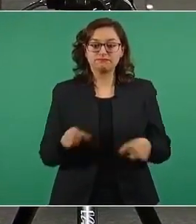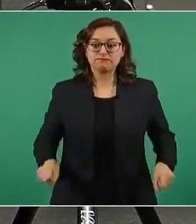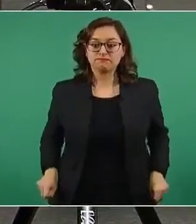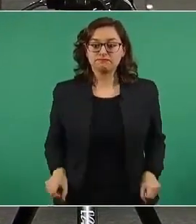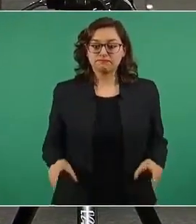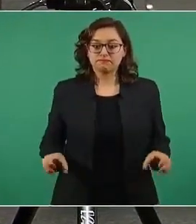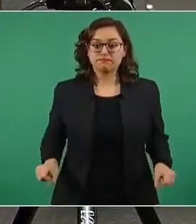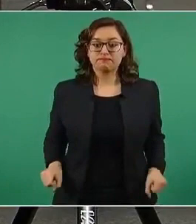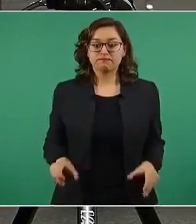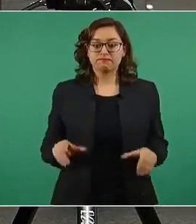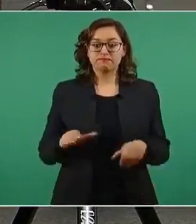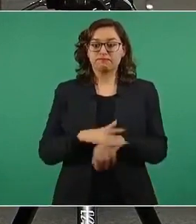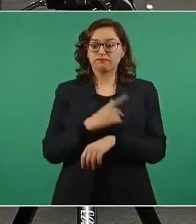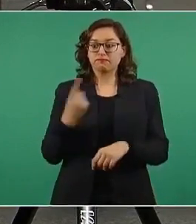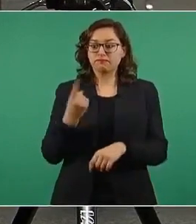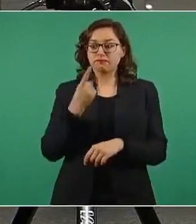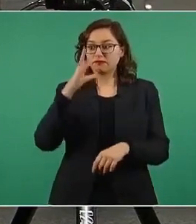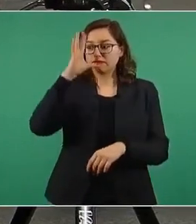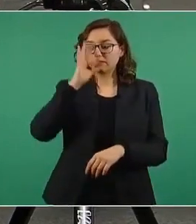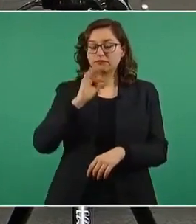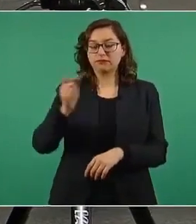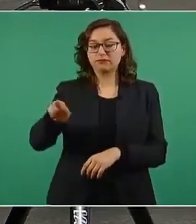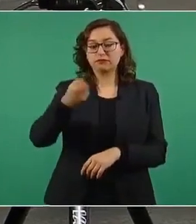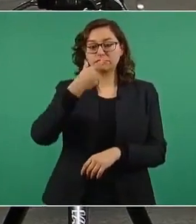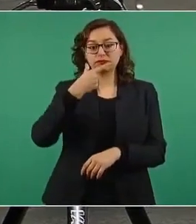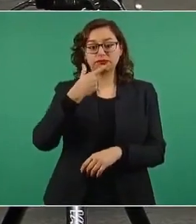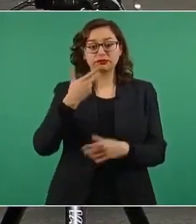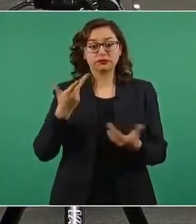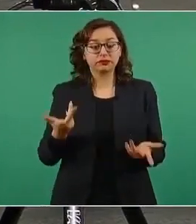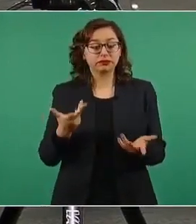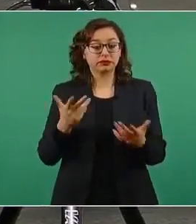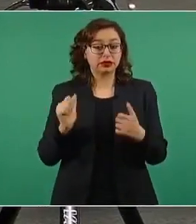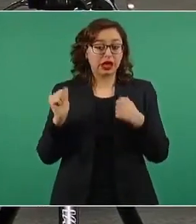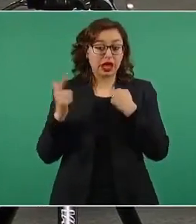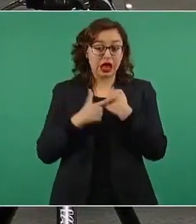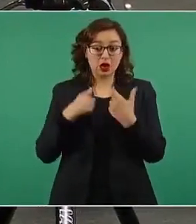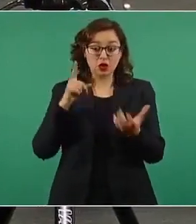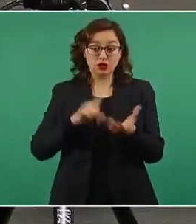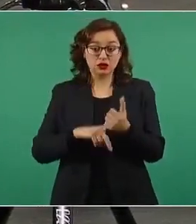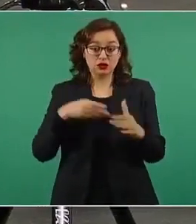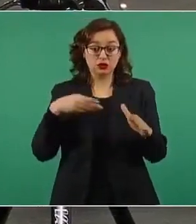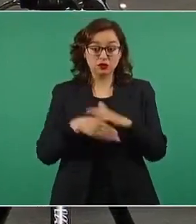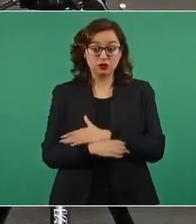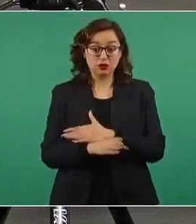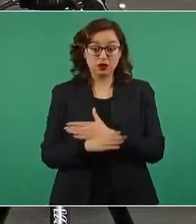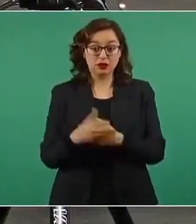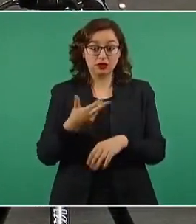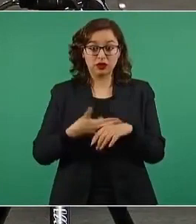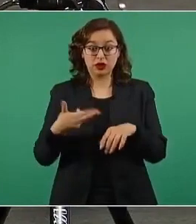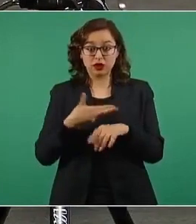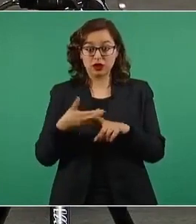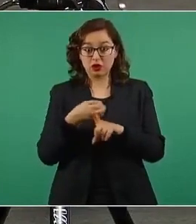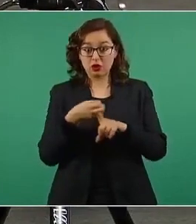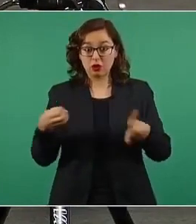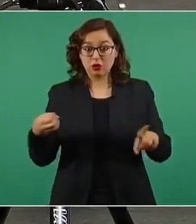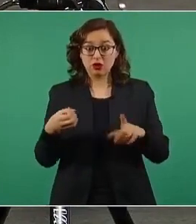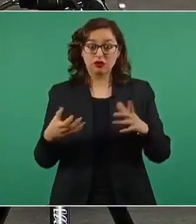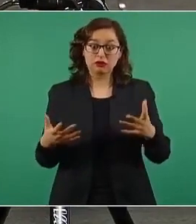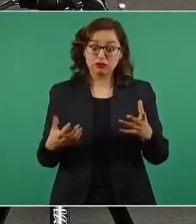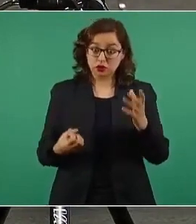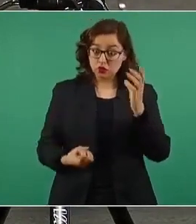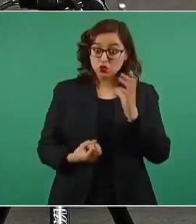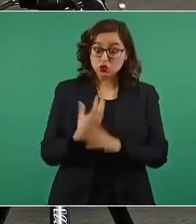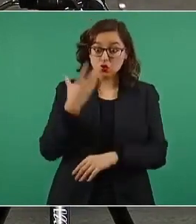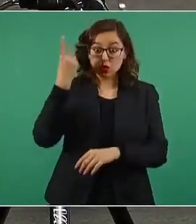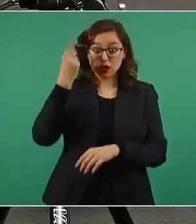por este hecho. No sé si vayan a cambiar las condiciones de estos trabajadores ahora con el cambio